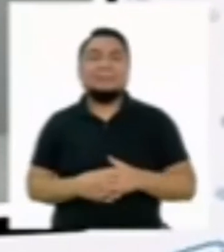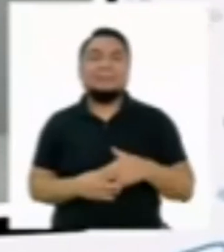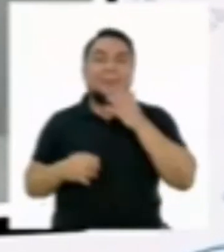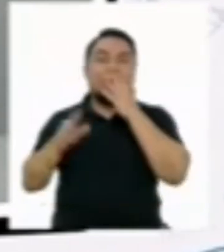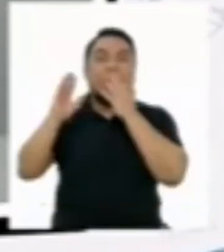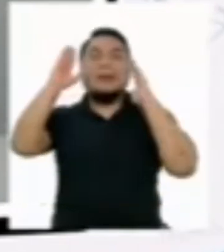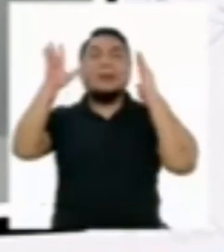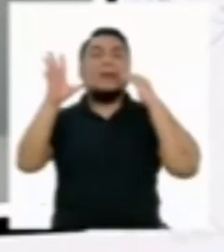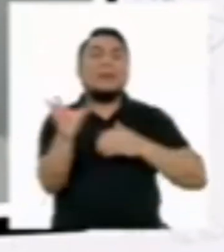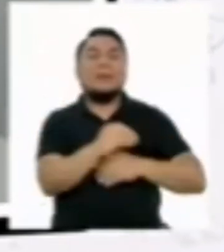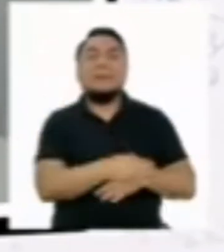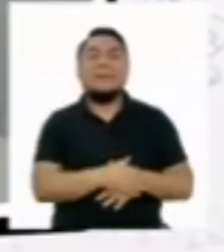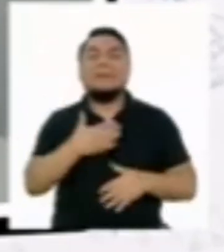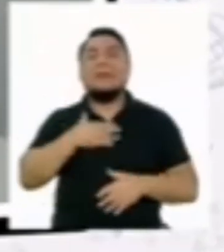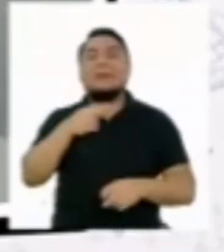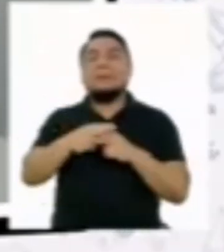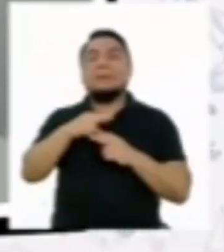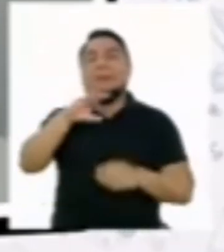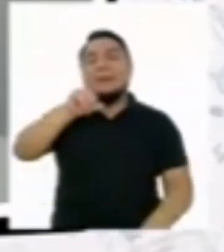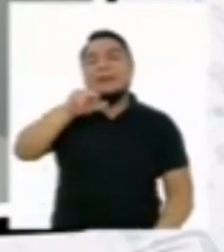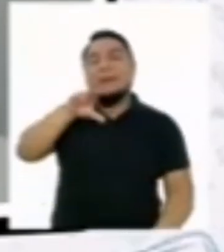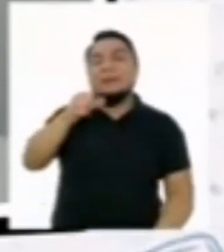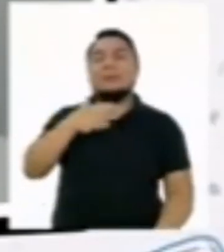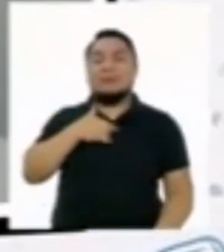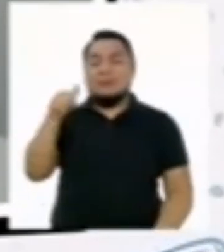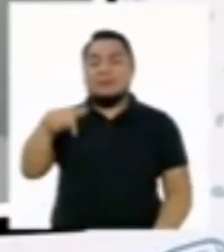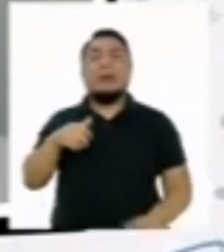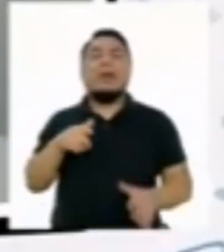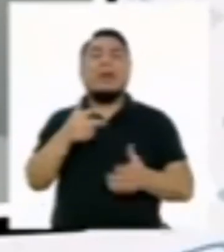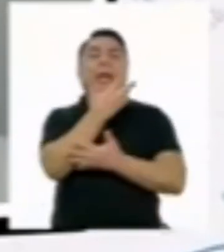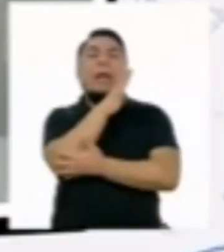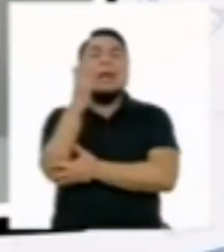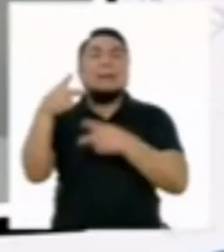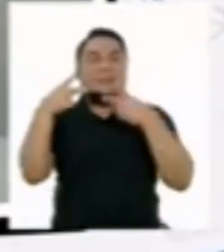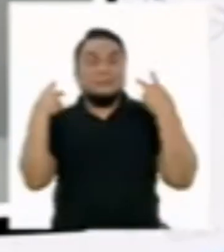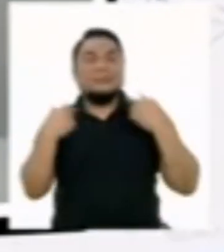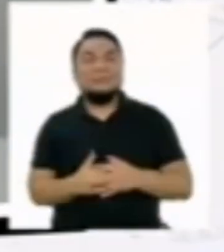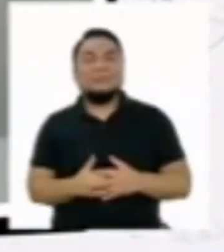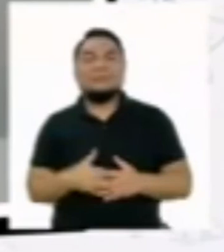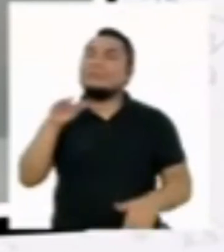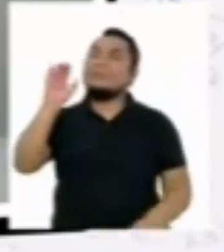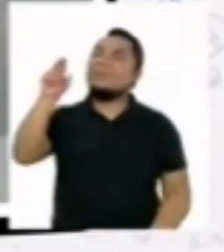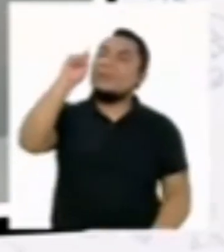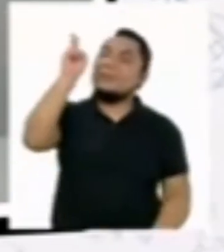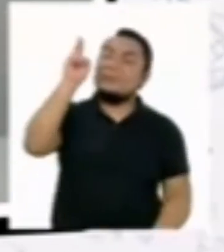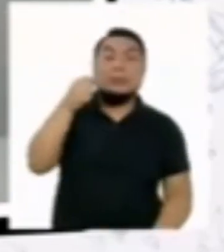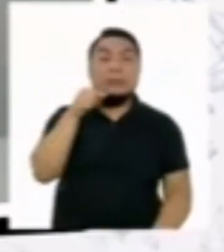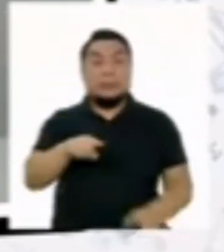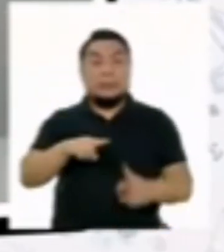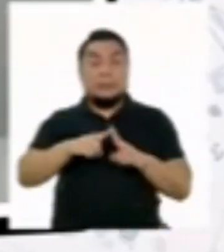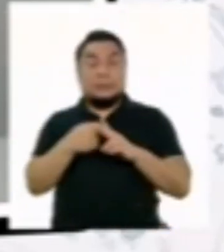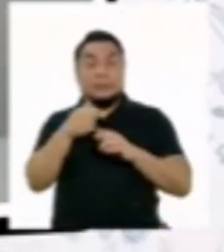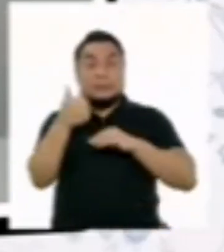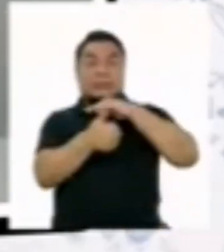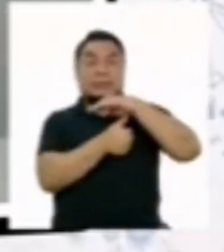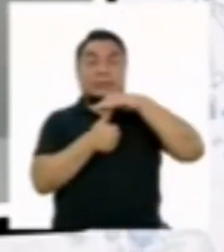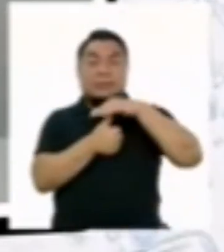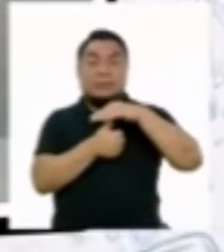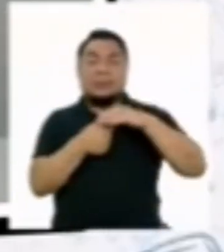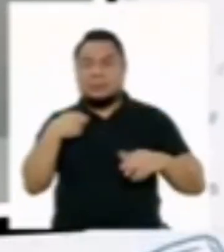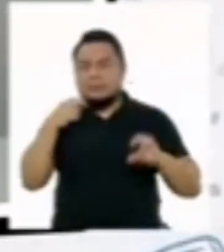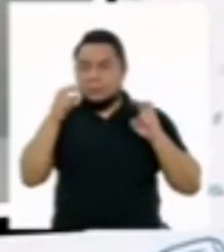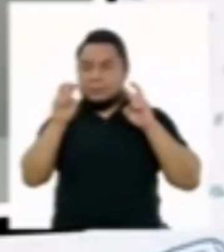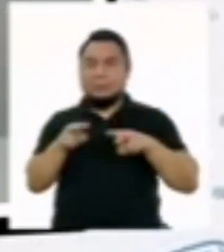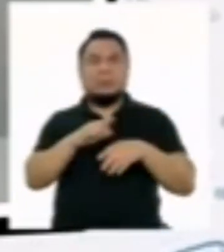Hola a todos y a todas. Mi nombre es Carlos y soy de la región Amazonas. Profesora, al inicio de la cuarentena hemos